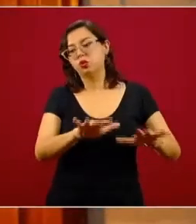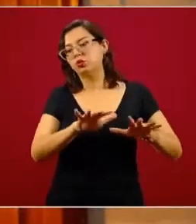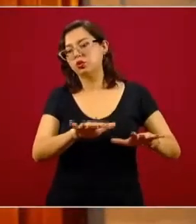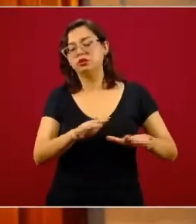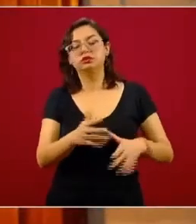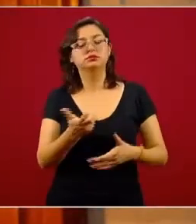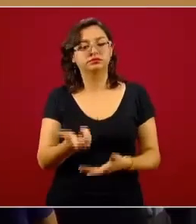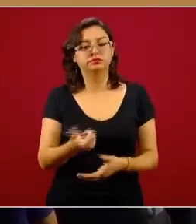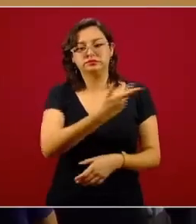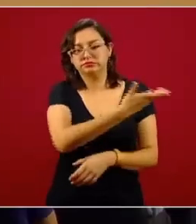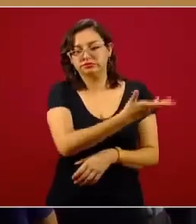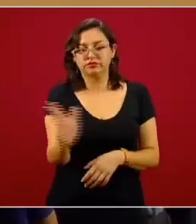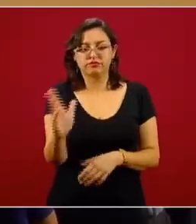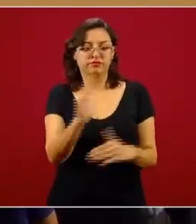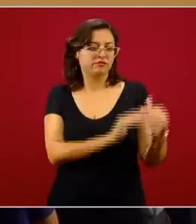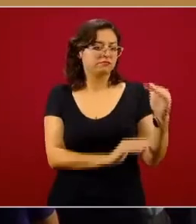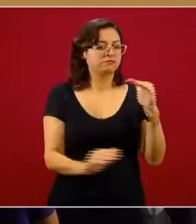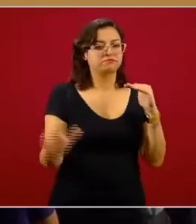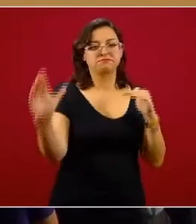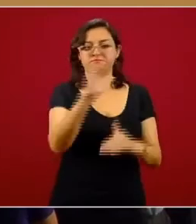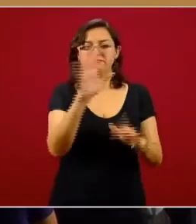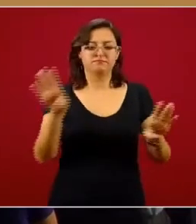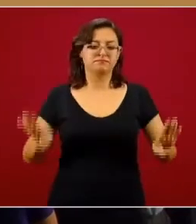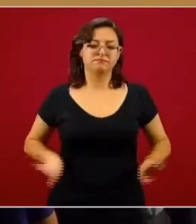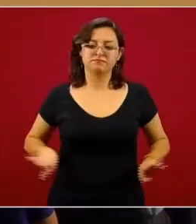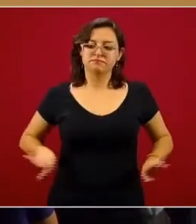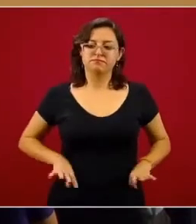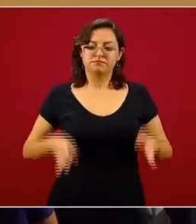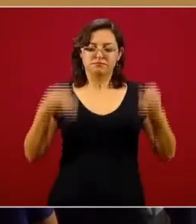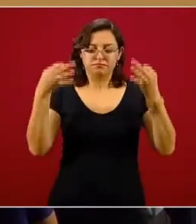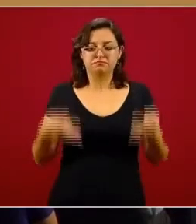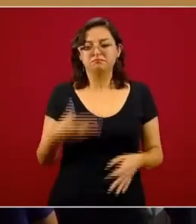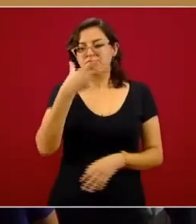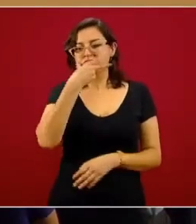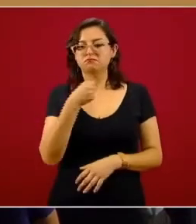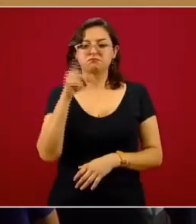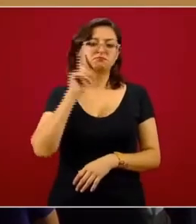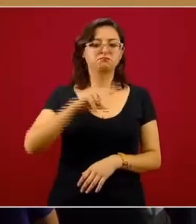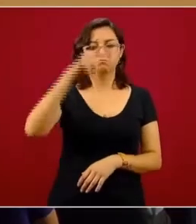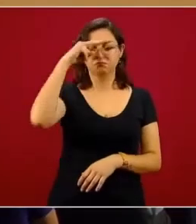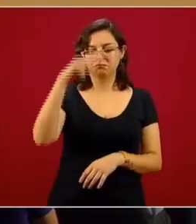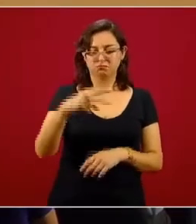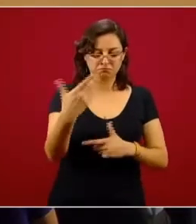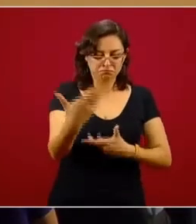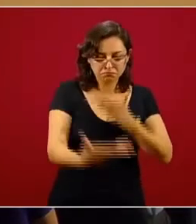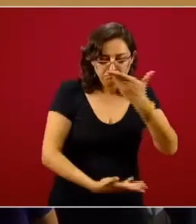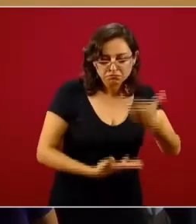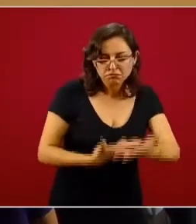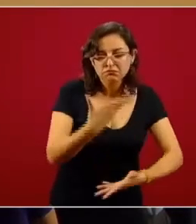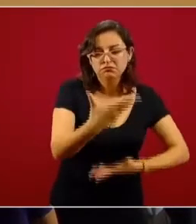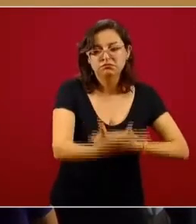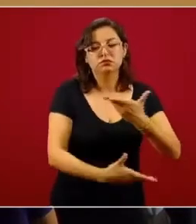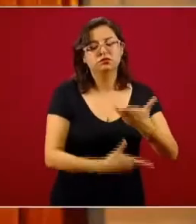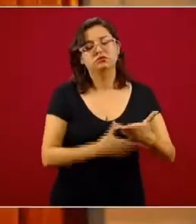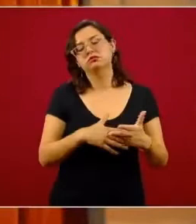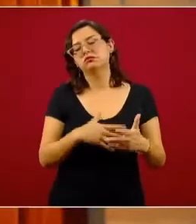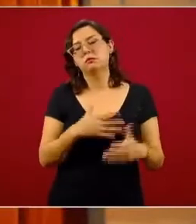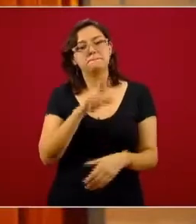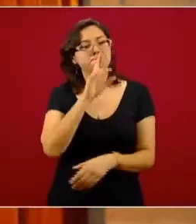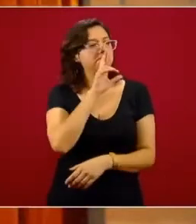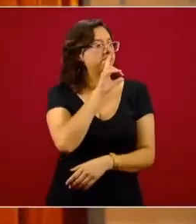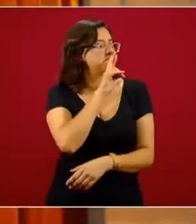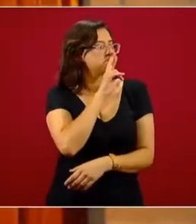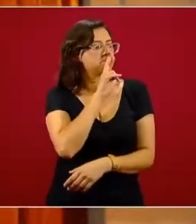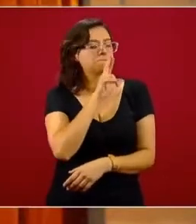alta distinción para los más altos mexicanos y mexicanos, los servidores públicos más excepcionales que hemos